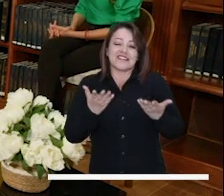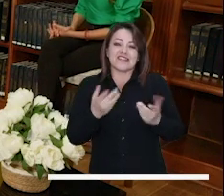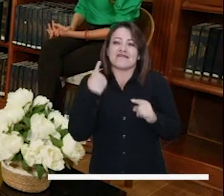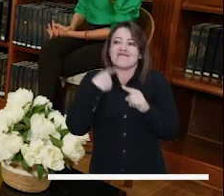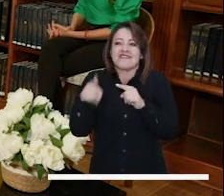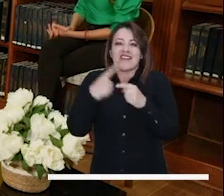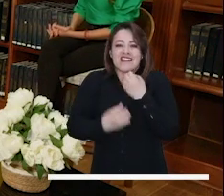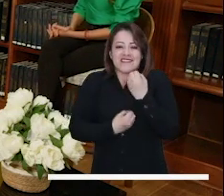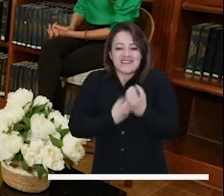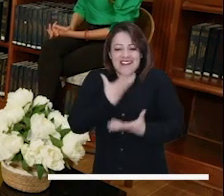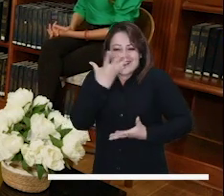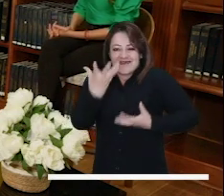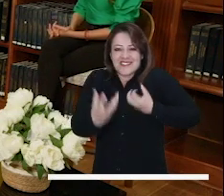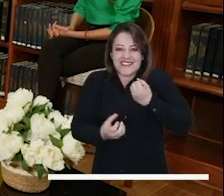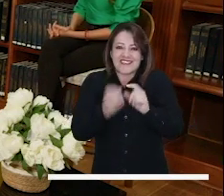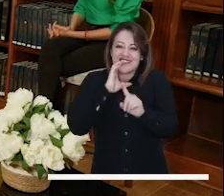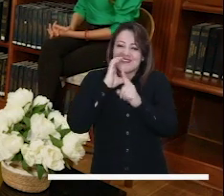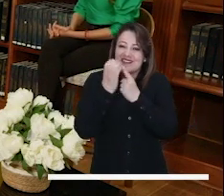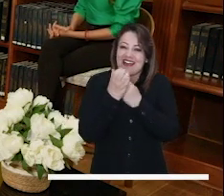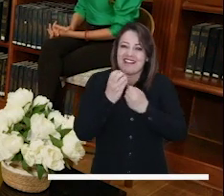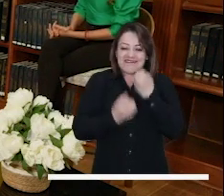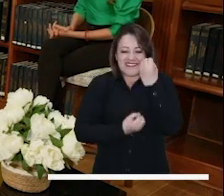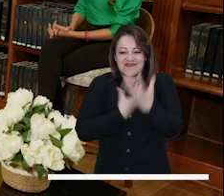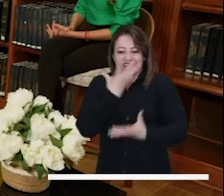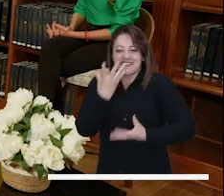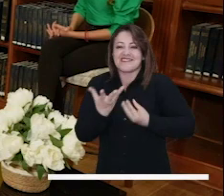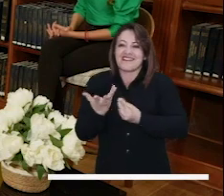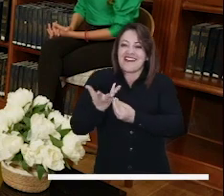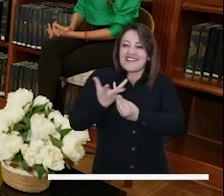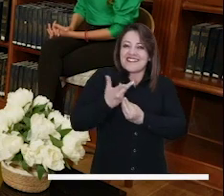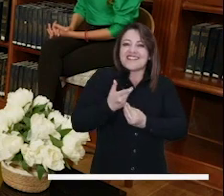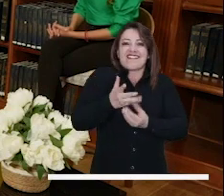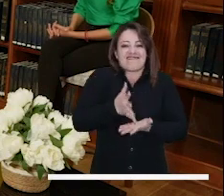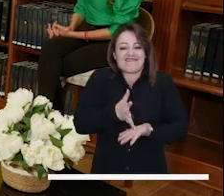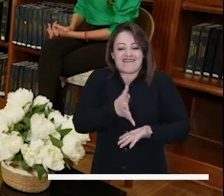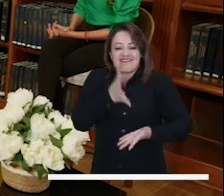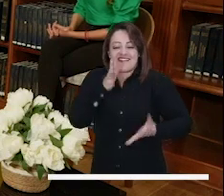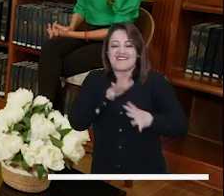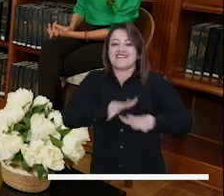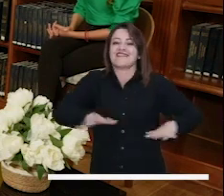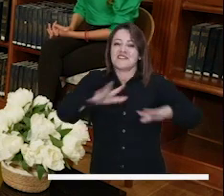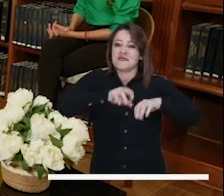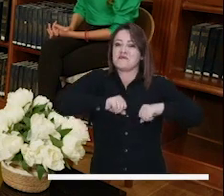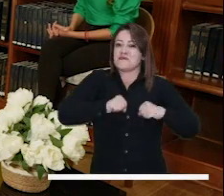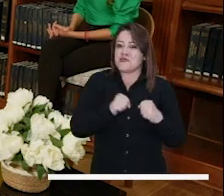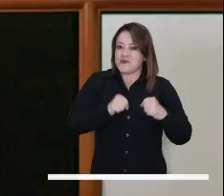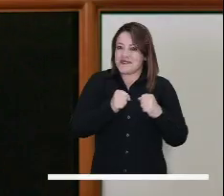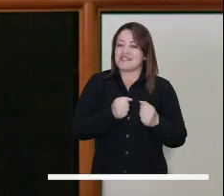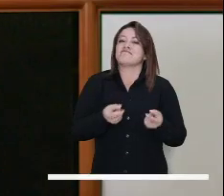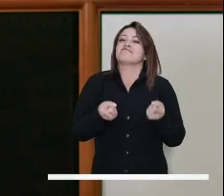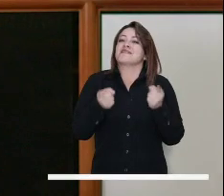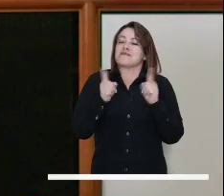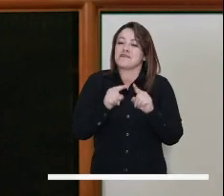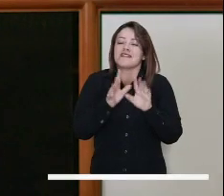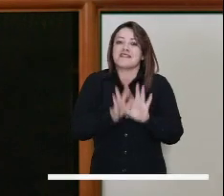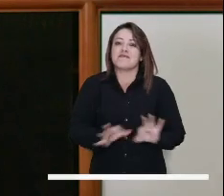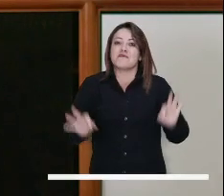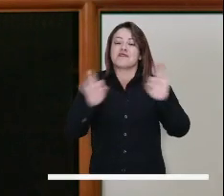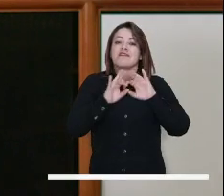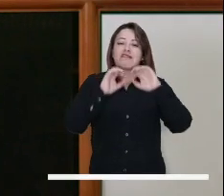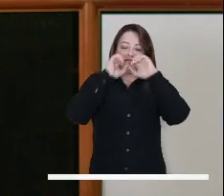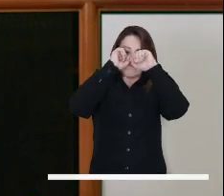Todas esas expresiones están aquí. Esa es una riqueza que hay aquí. Creo que